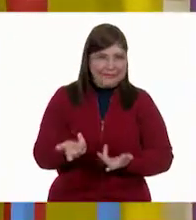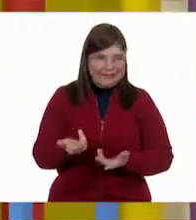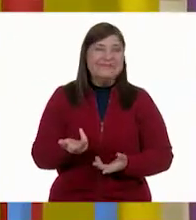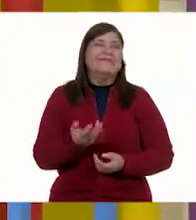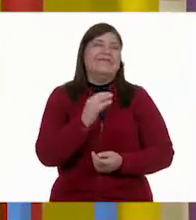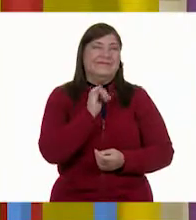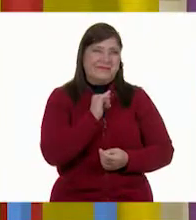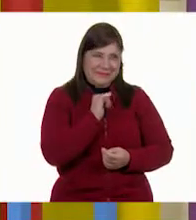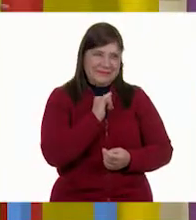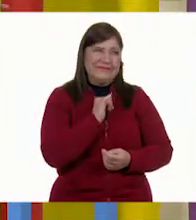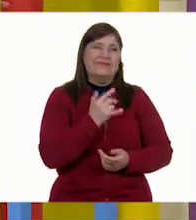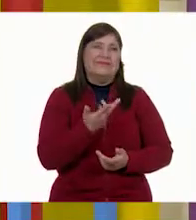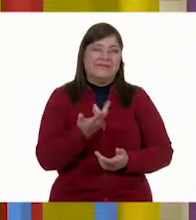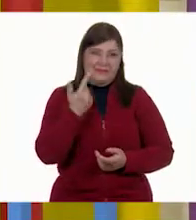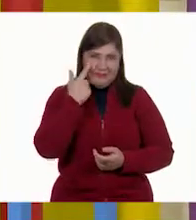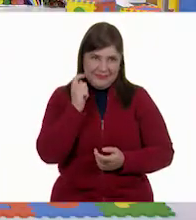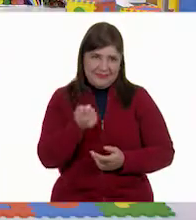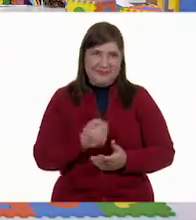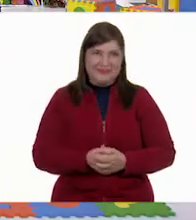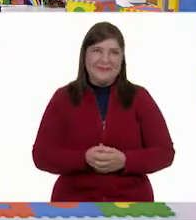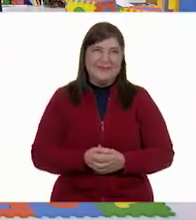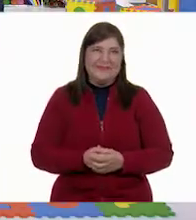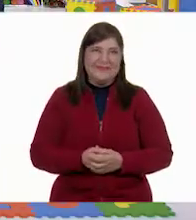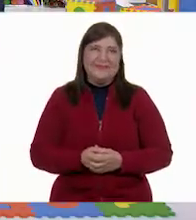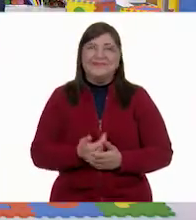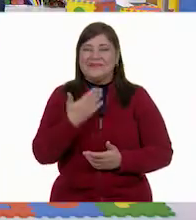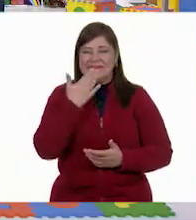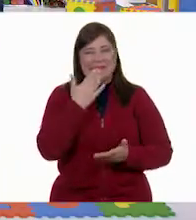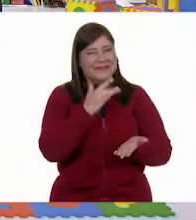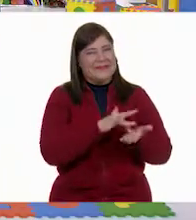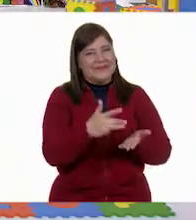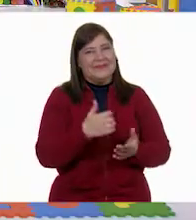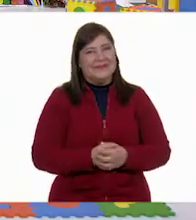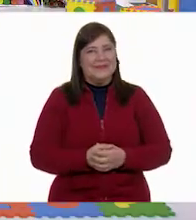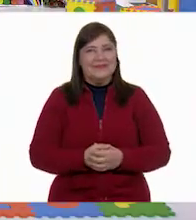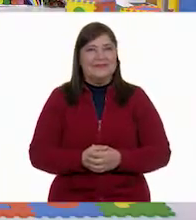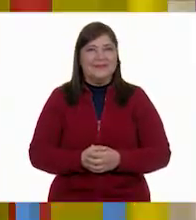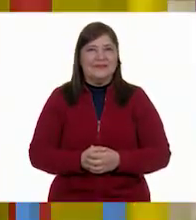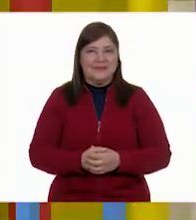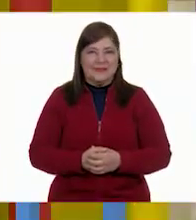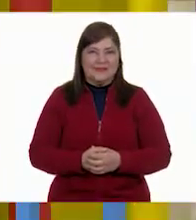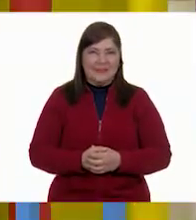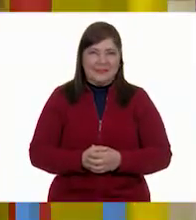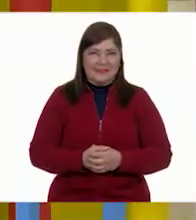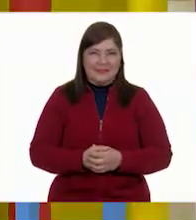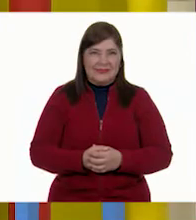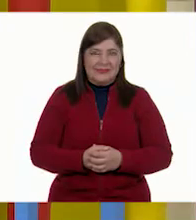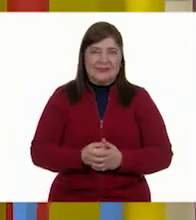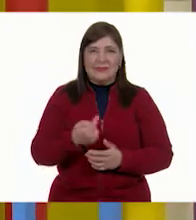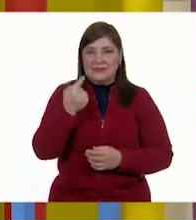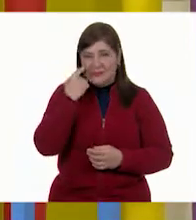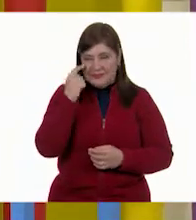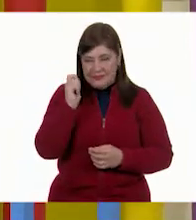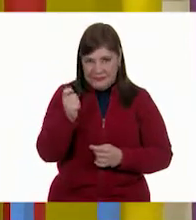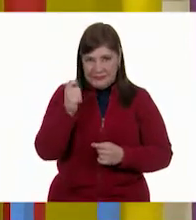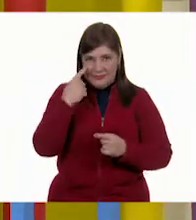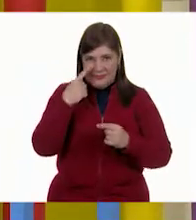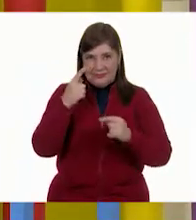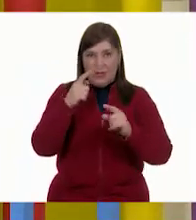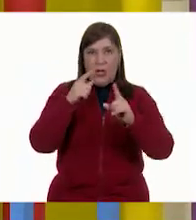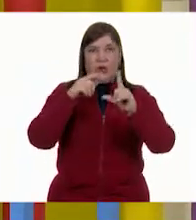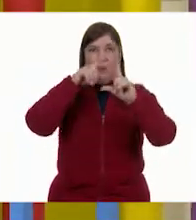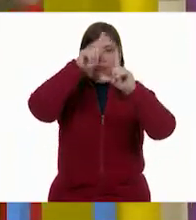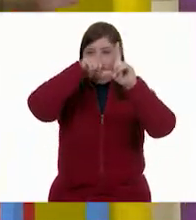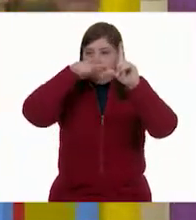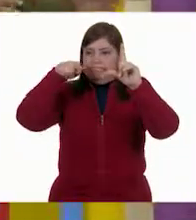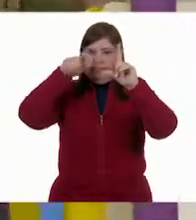Excelente. Ya estamos listos para comenzar. Ah, muchas gracias. Muy bien. Vamos a empezar con esta gráfica de barras. Muy bien.